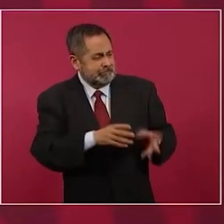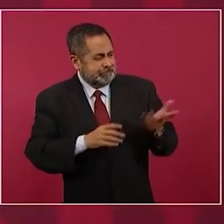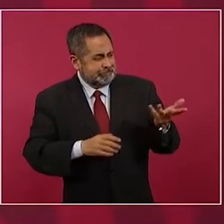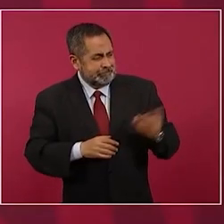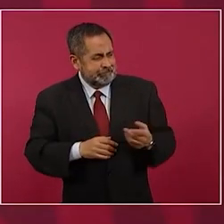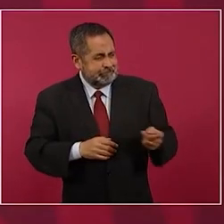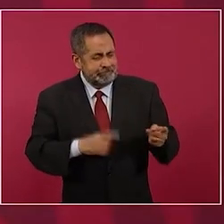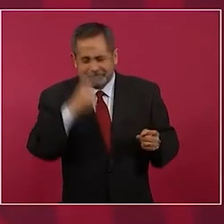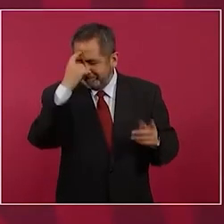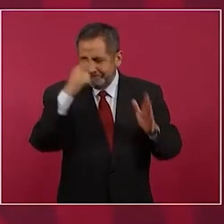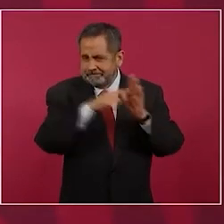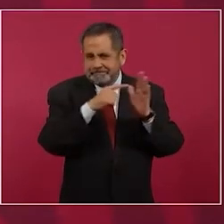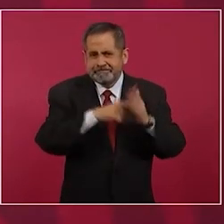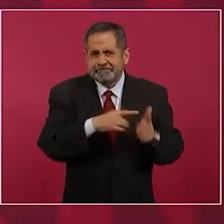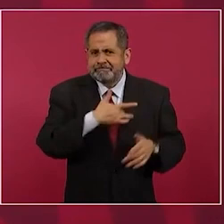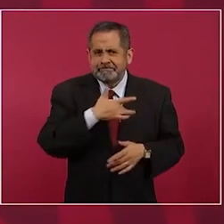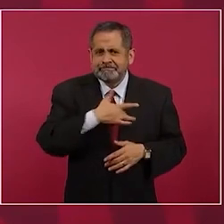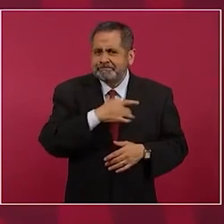perversa